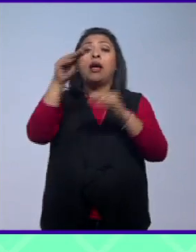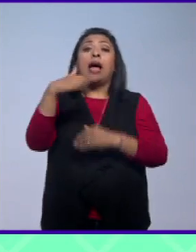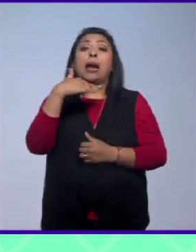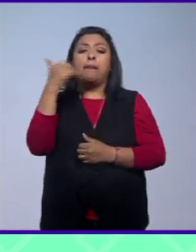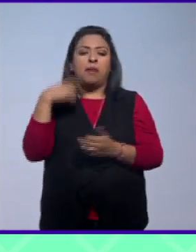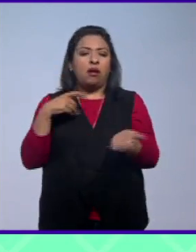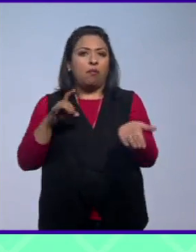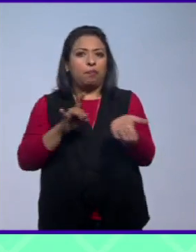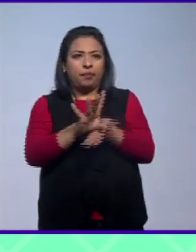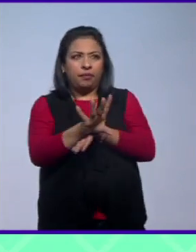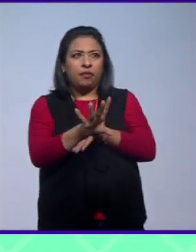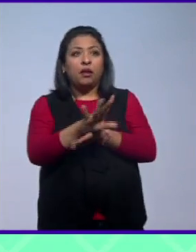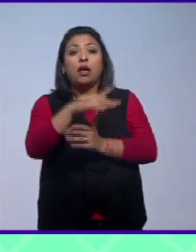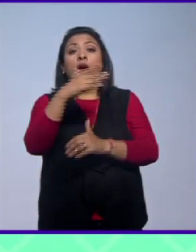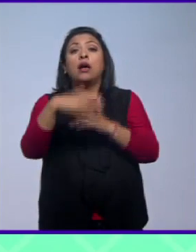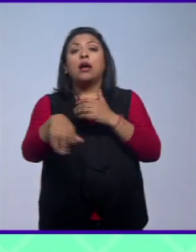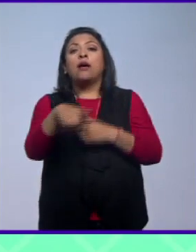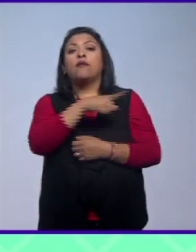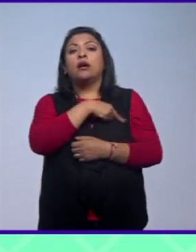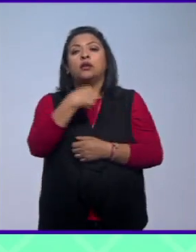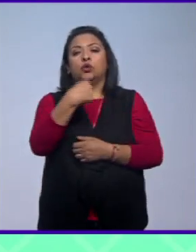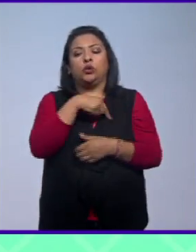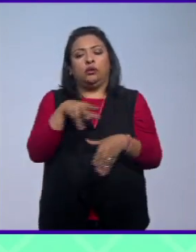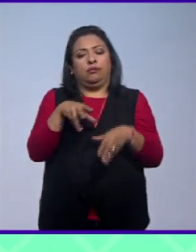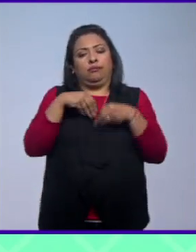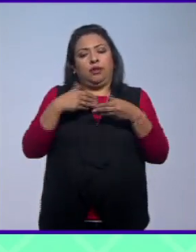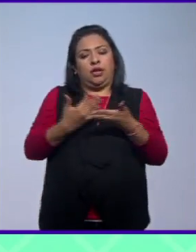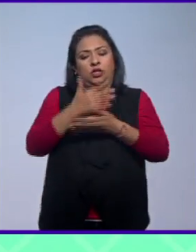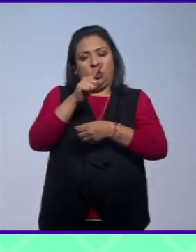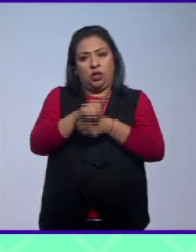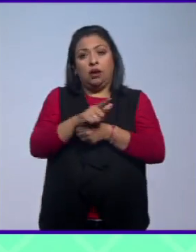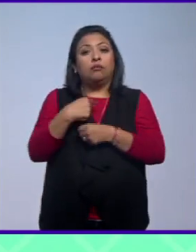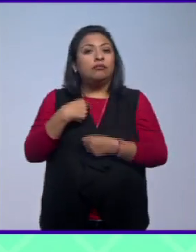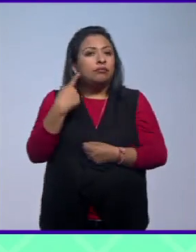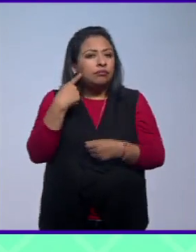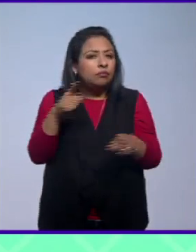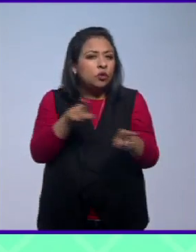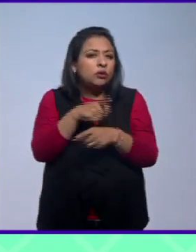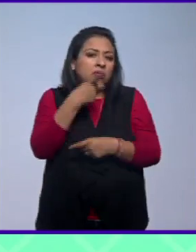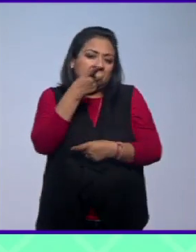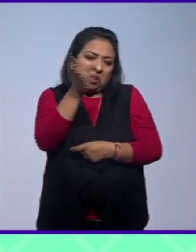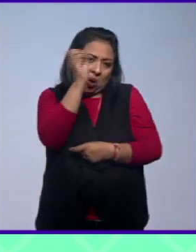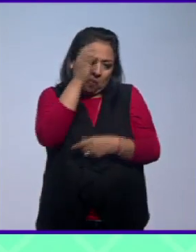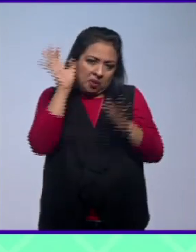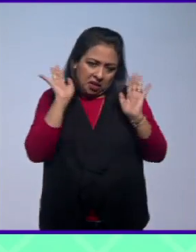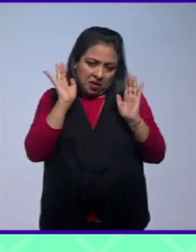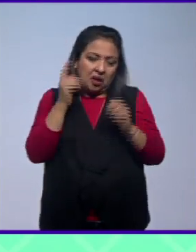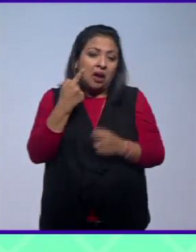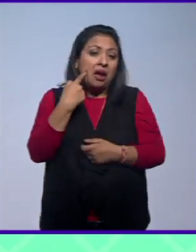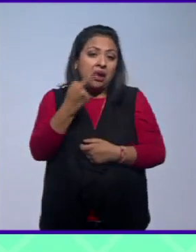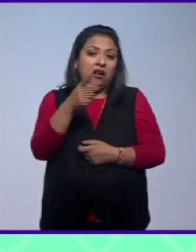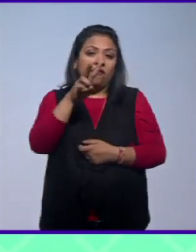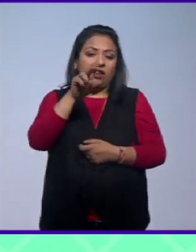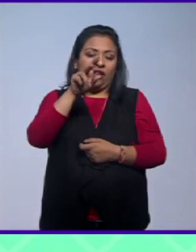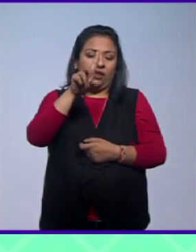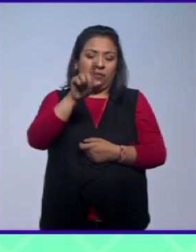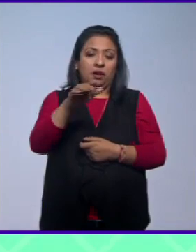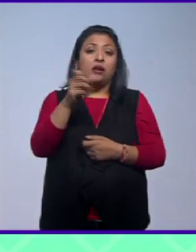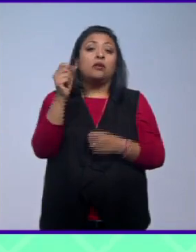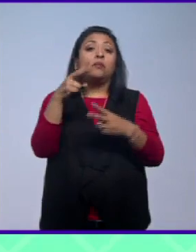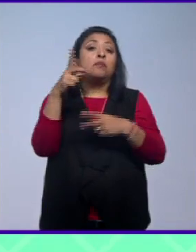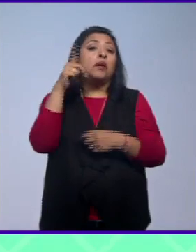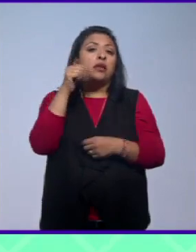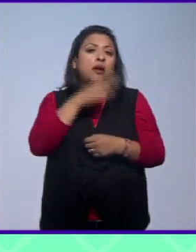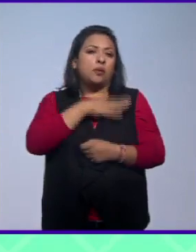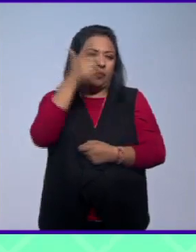Alemania lo corren, y acaba en Suiza, adoptando la nacionalidad. Bueno, pues escuchen la música y ustedes nos dirán. Así sonaba. Vladimir Vogel, hasta mañana. Muchas